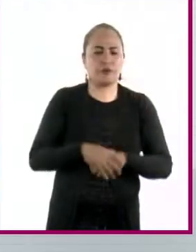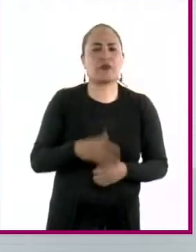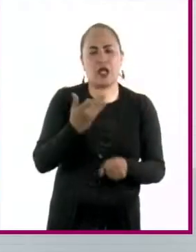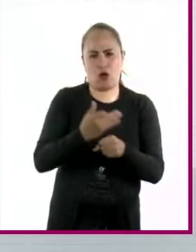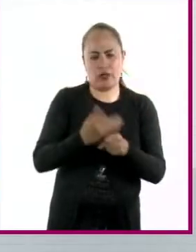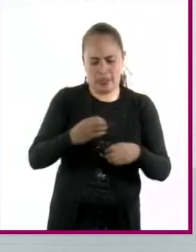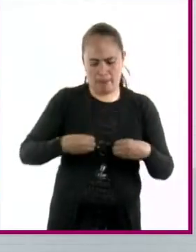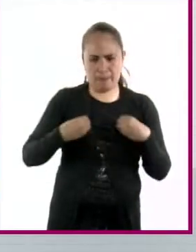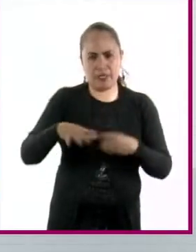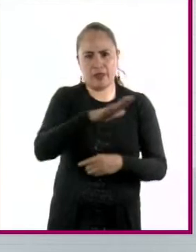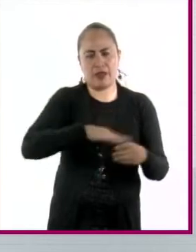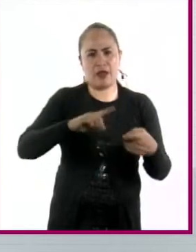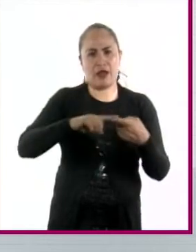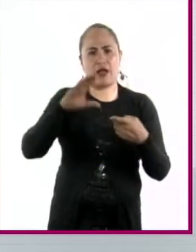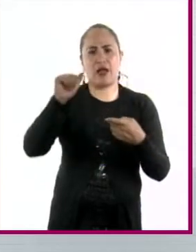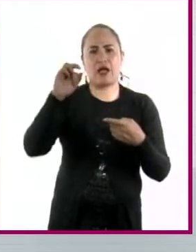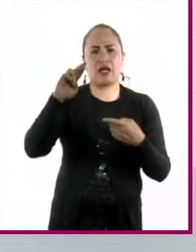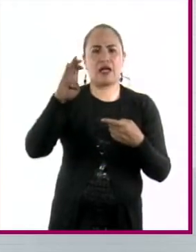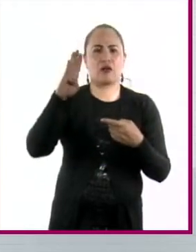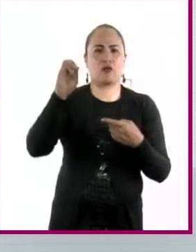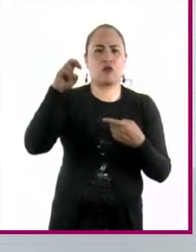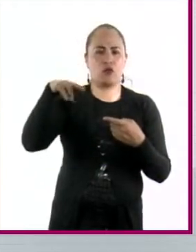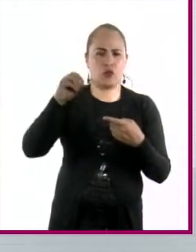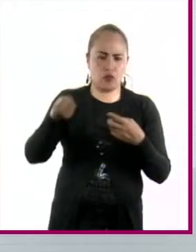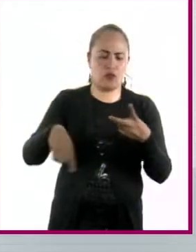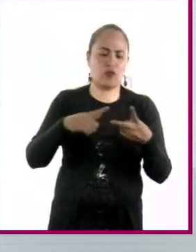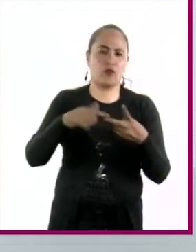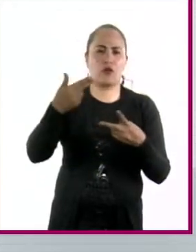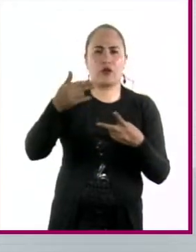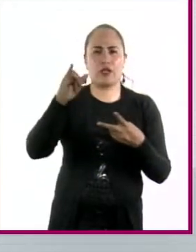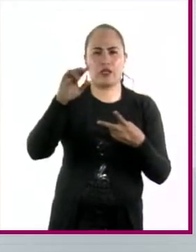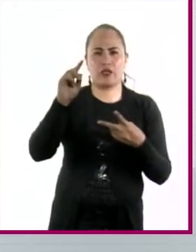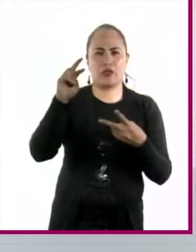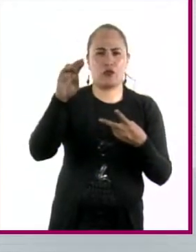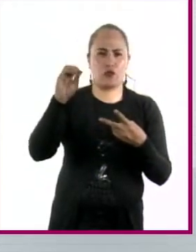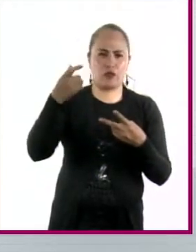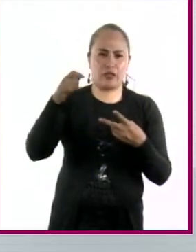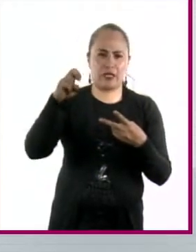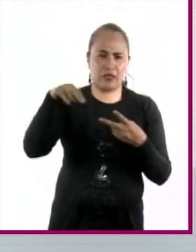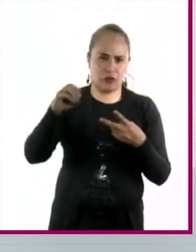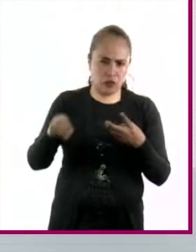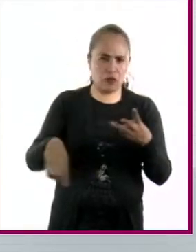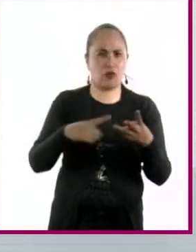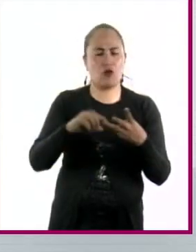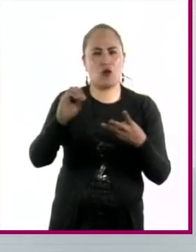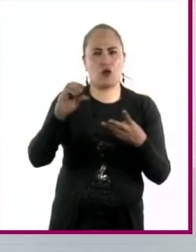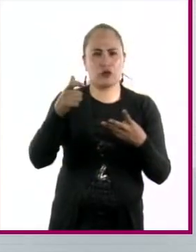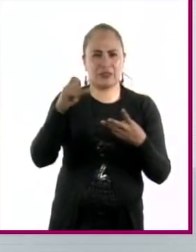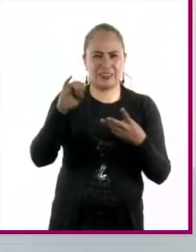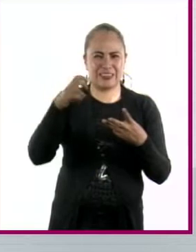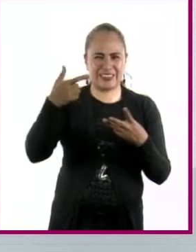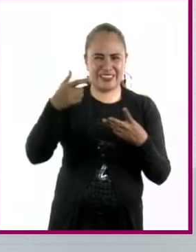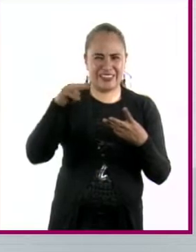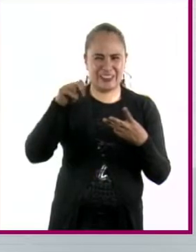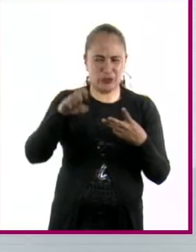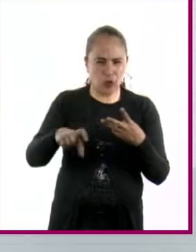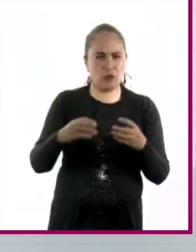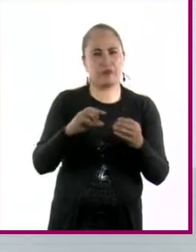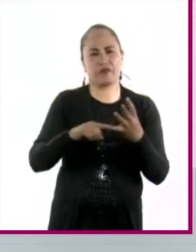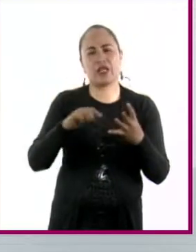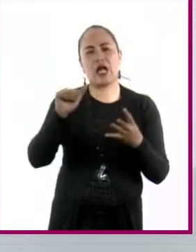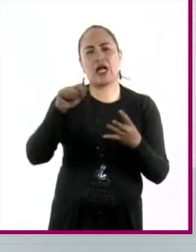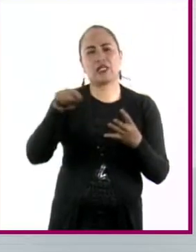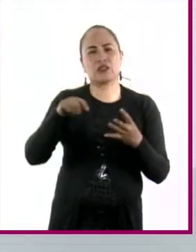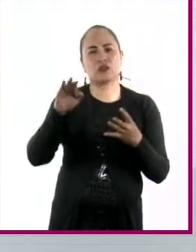carbono, hidrógeno, hidrógeno, oxígeno, fósforo y azufre. Entonces el famoso CHOMPS es lo que hacen todas las